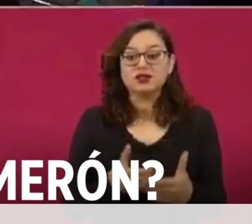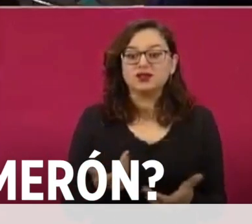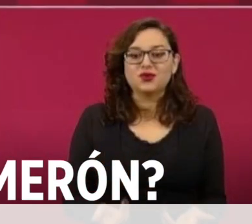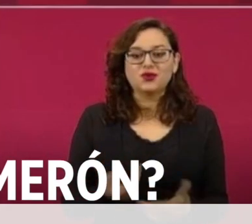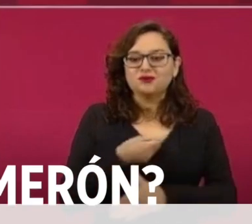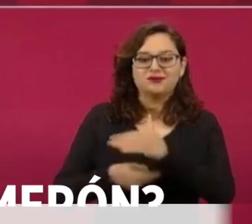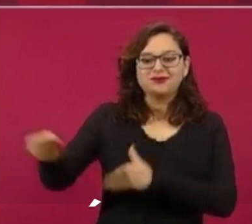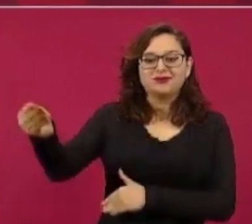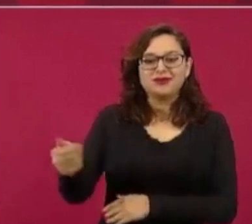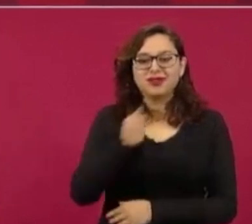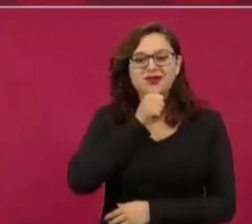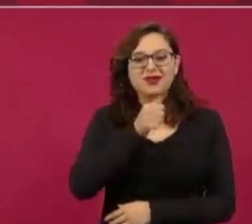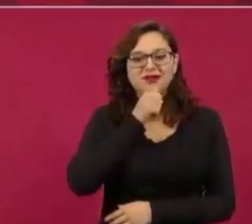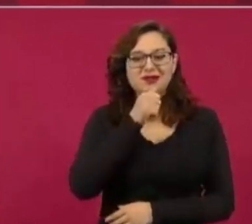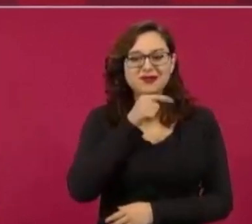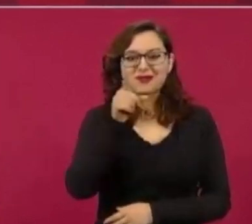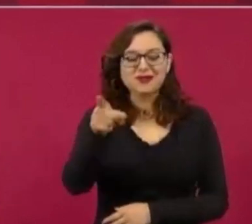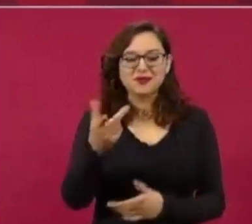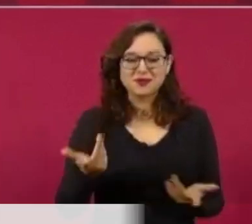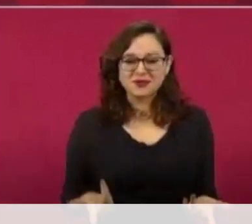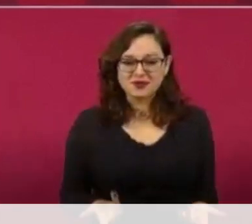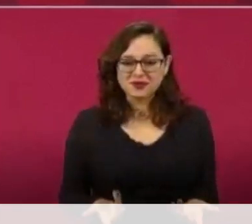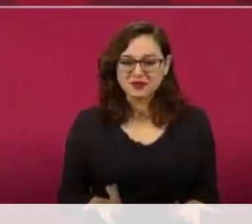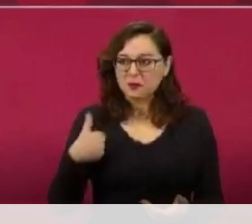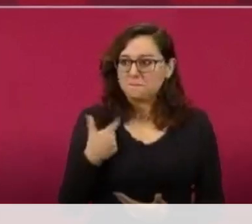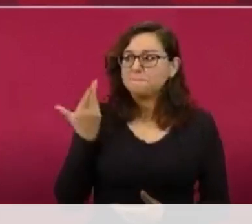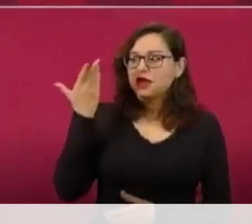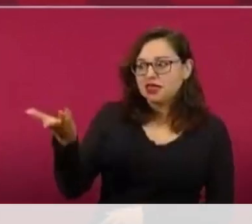o sea, la solicitud.